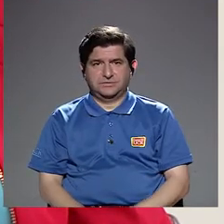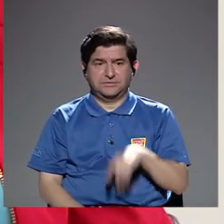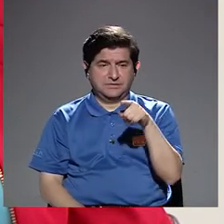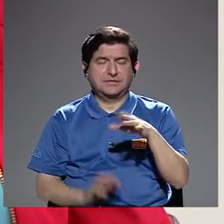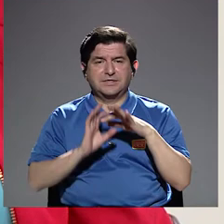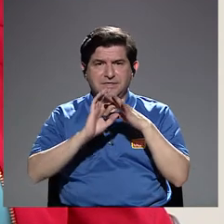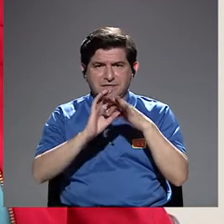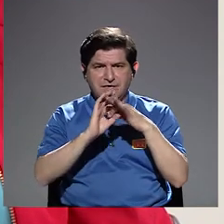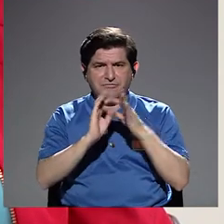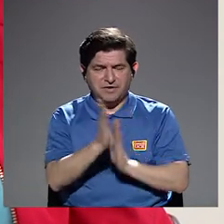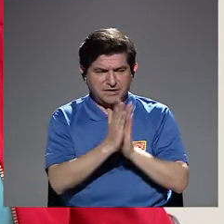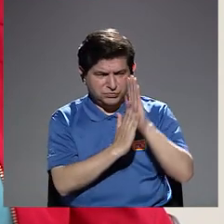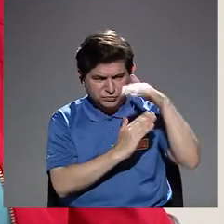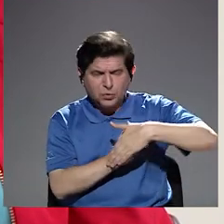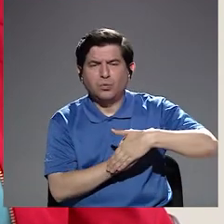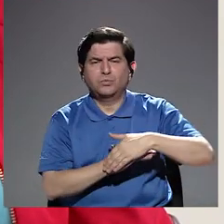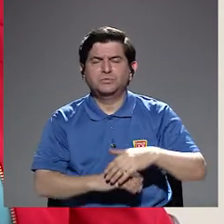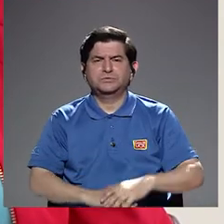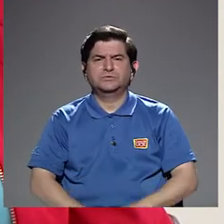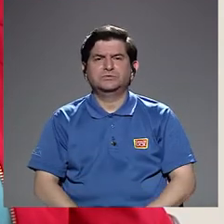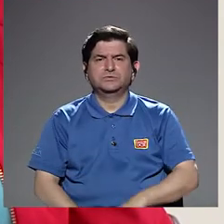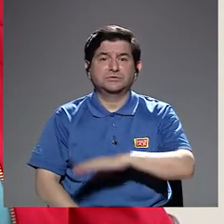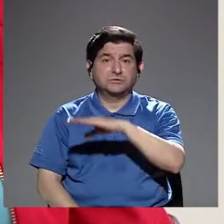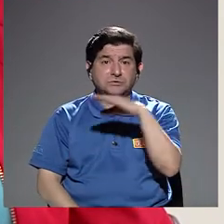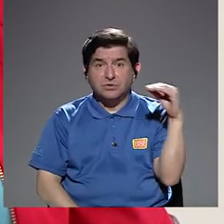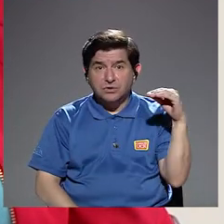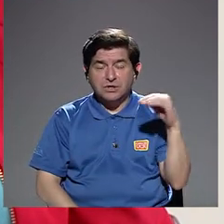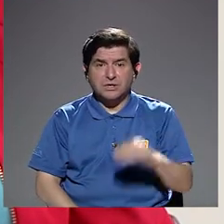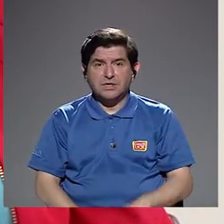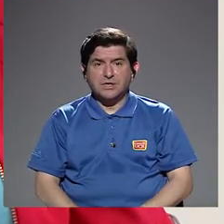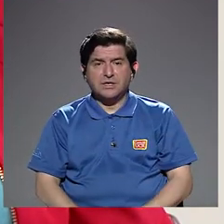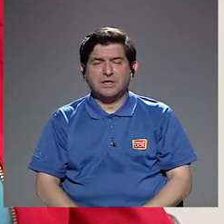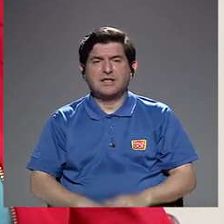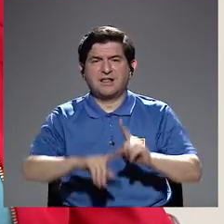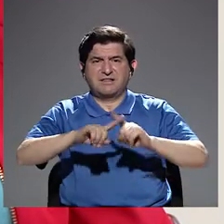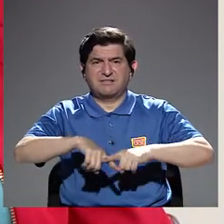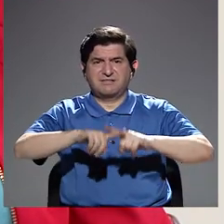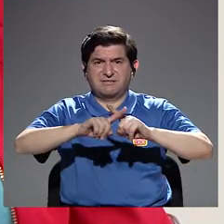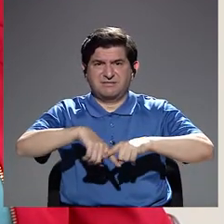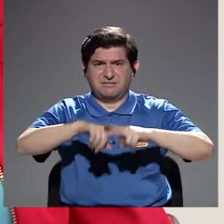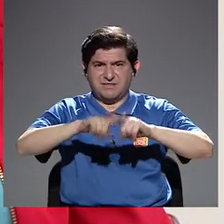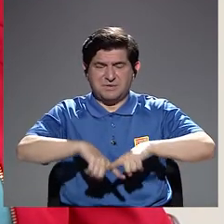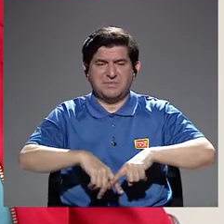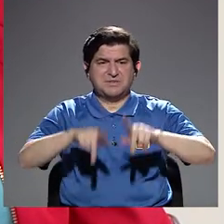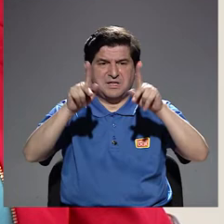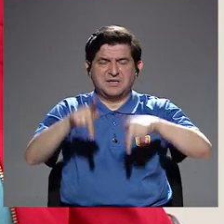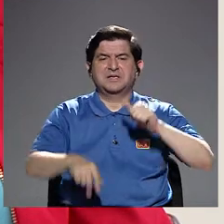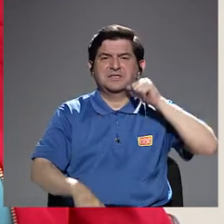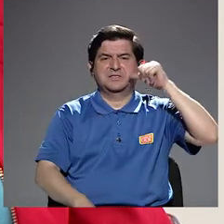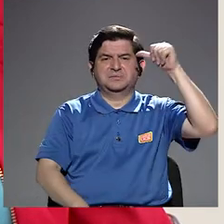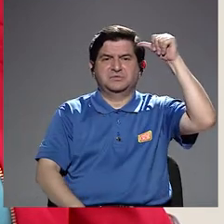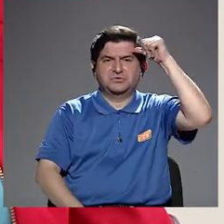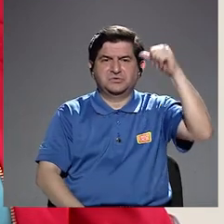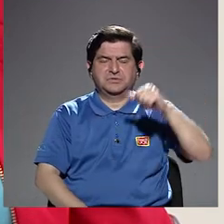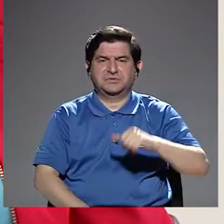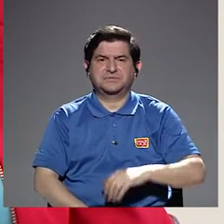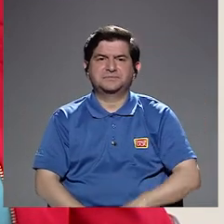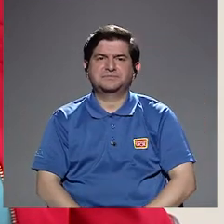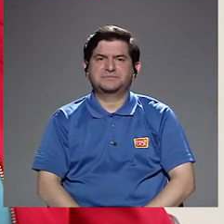relaciones abusivas y de codependencia con personas adultas.